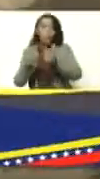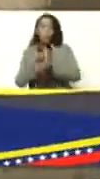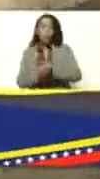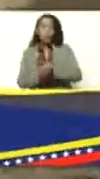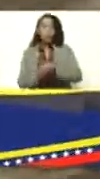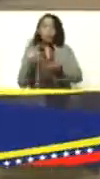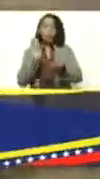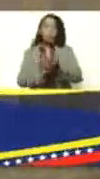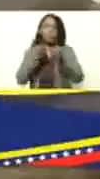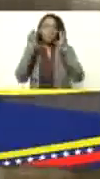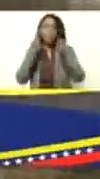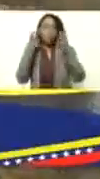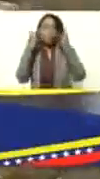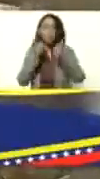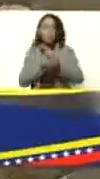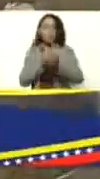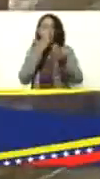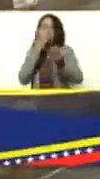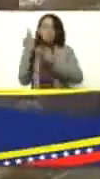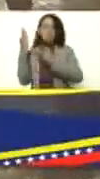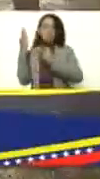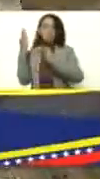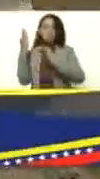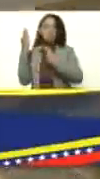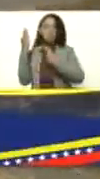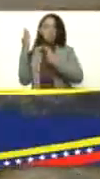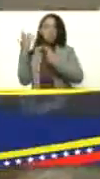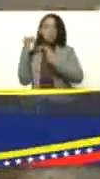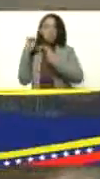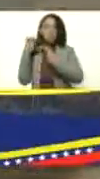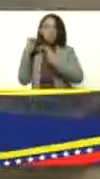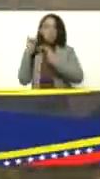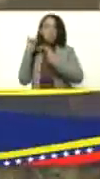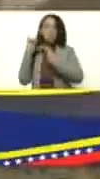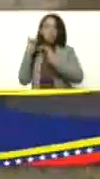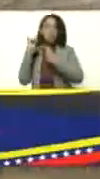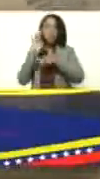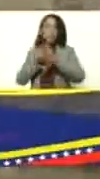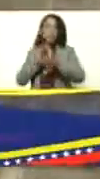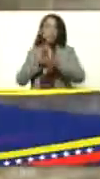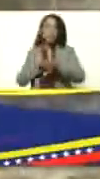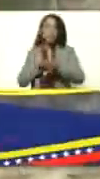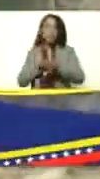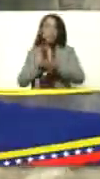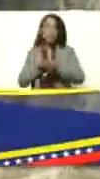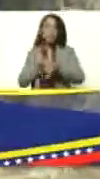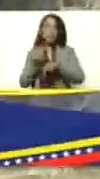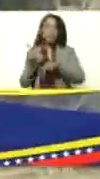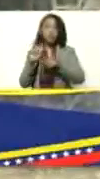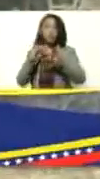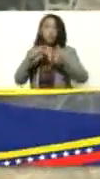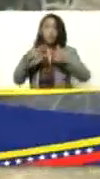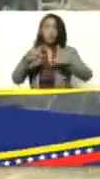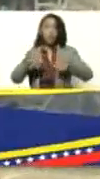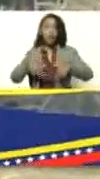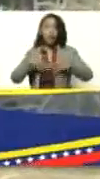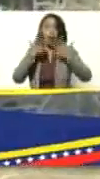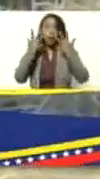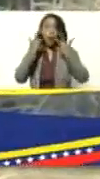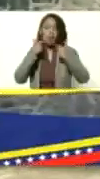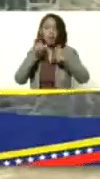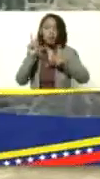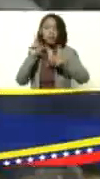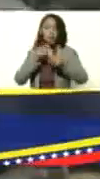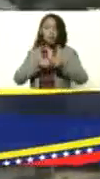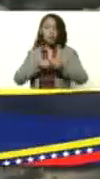reseñarlo. Aquí tenemos lo que es la trazabilidad genética de estos animales. Correcto. Viene registrado, es